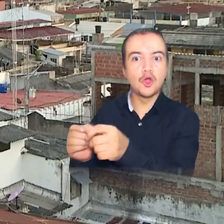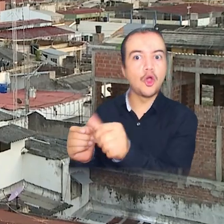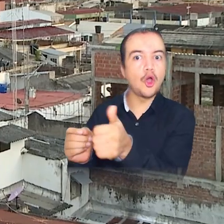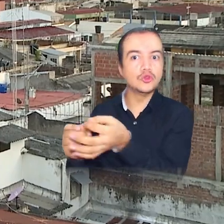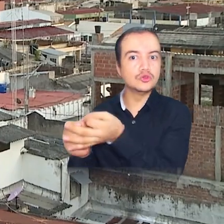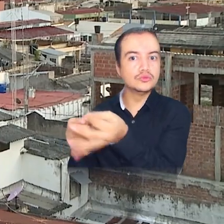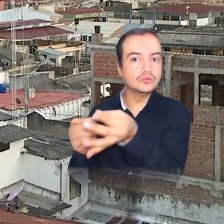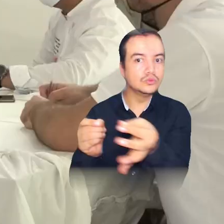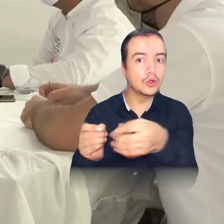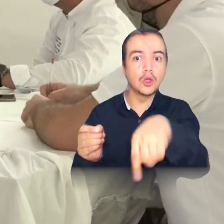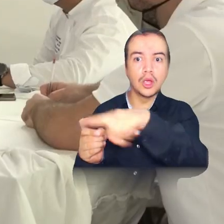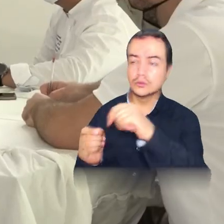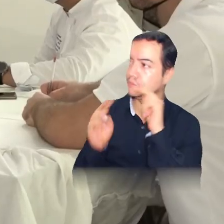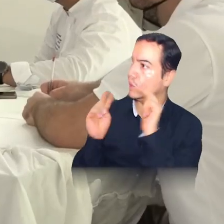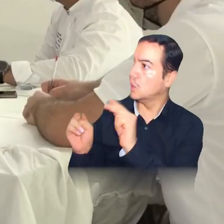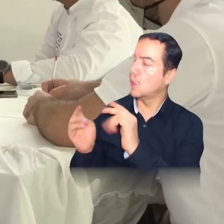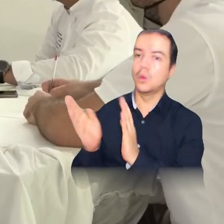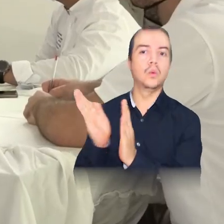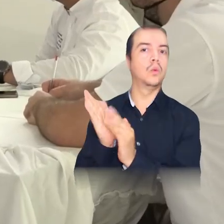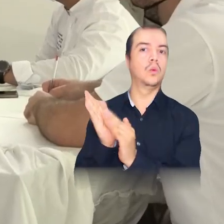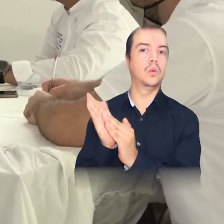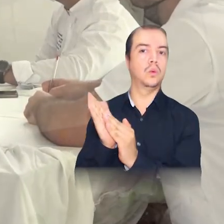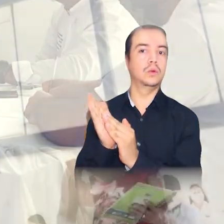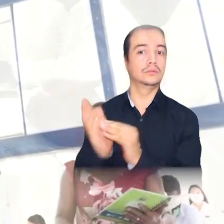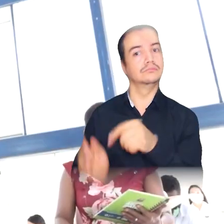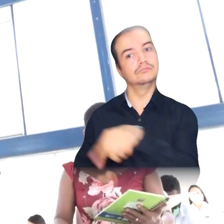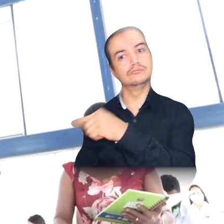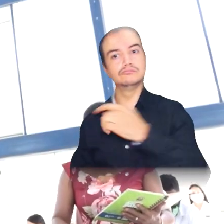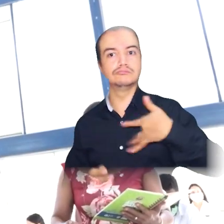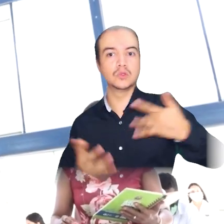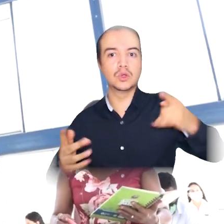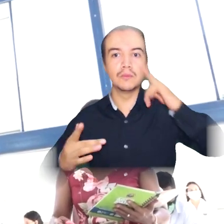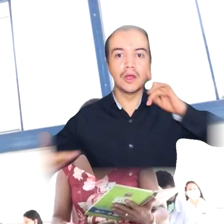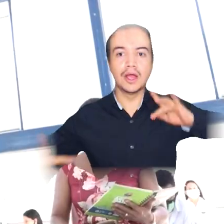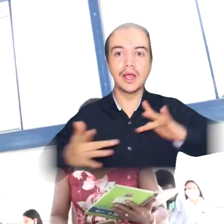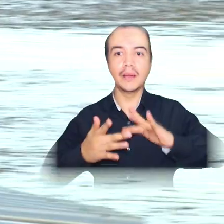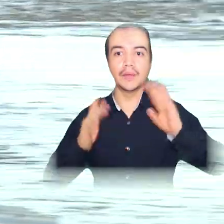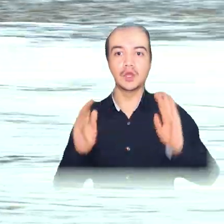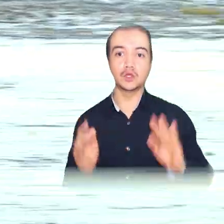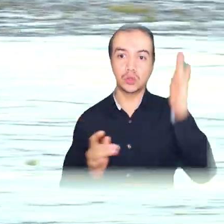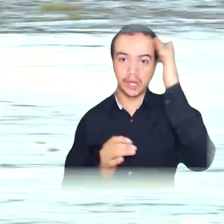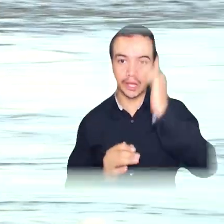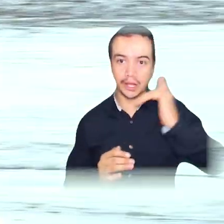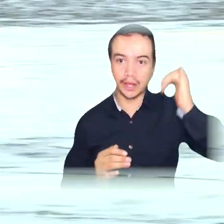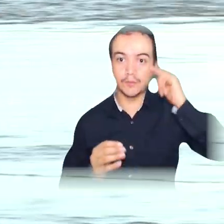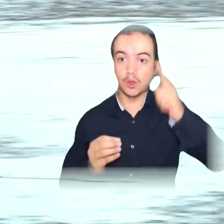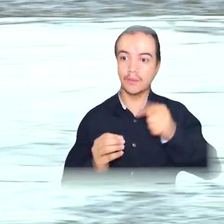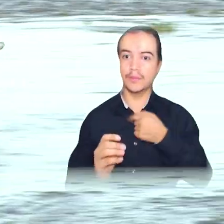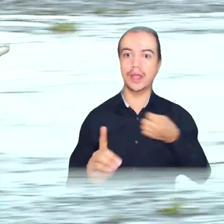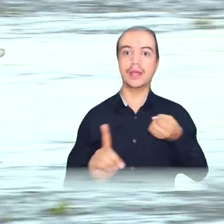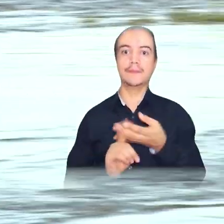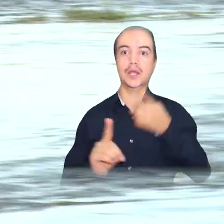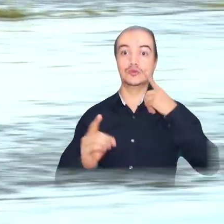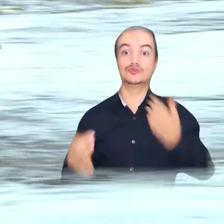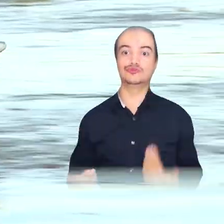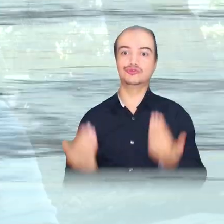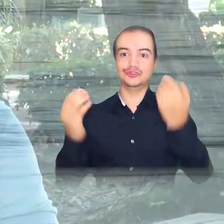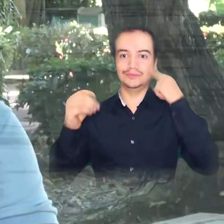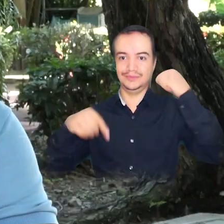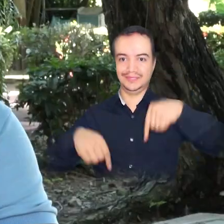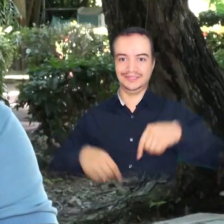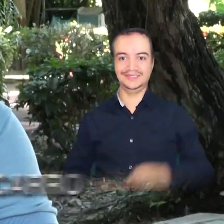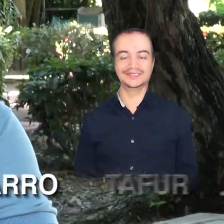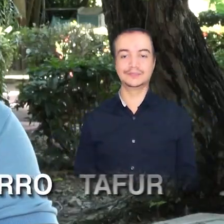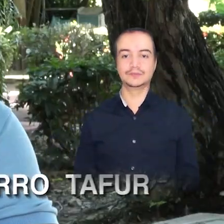municipios vecinos que ven en este proceso de trabajo conjunto, desde lo académico, un impacto positivo para la región.